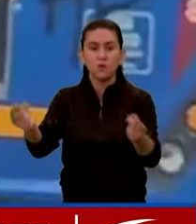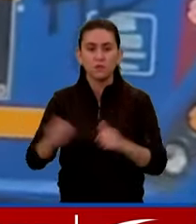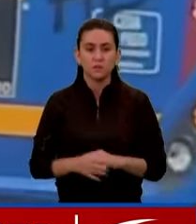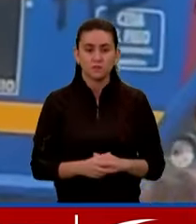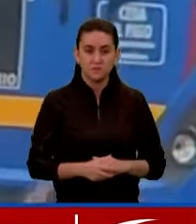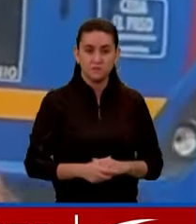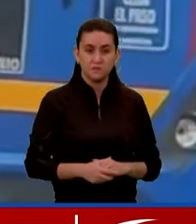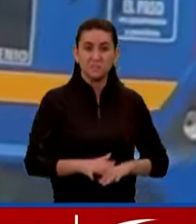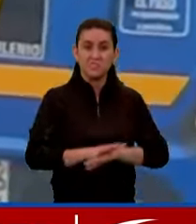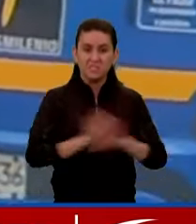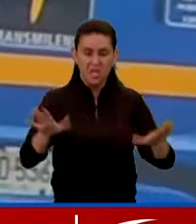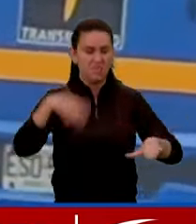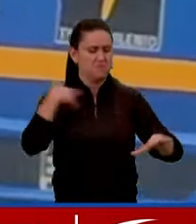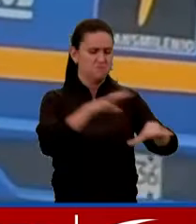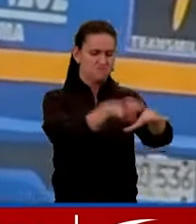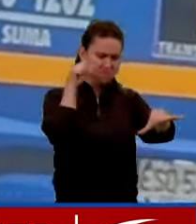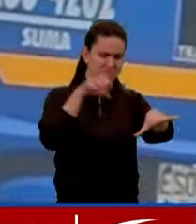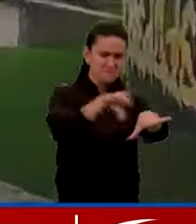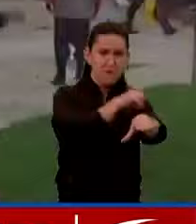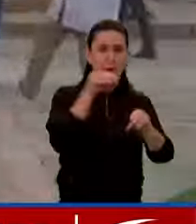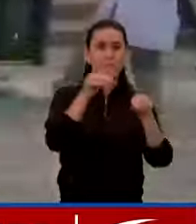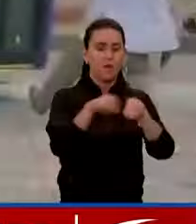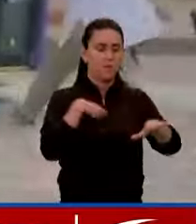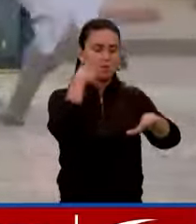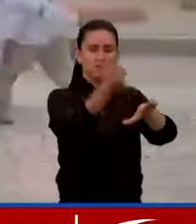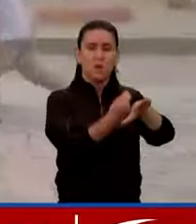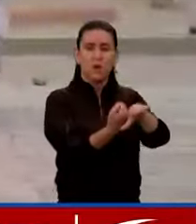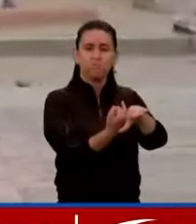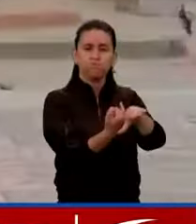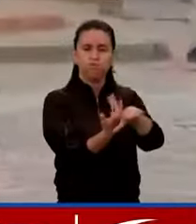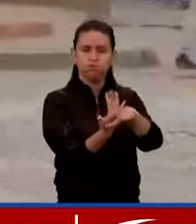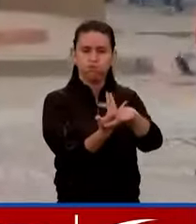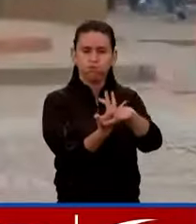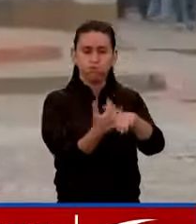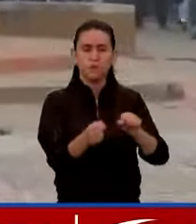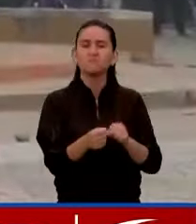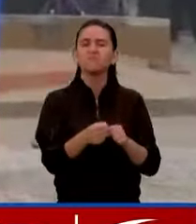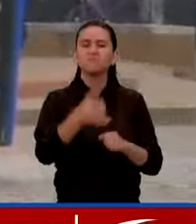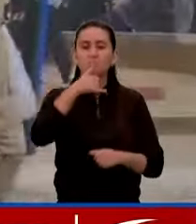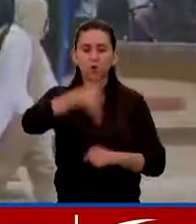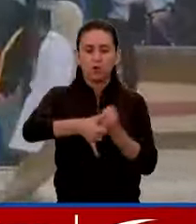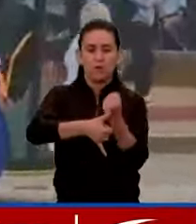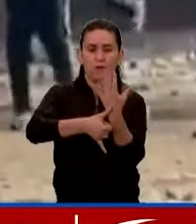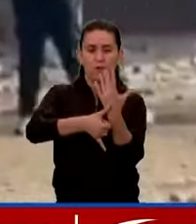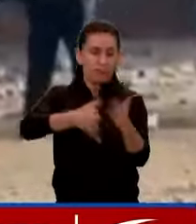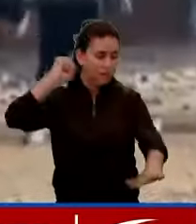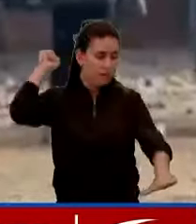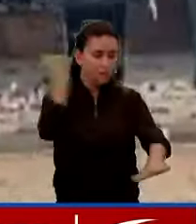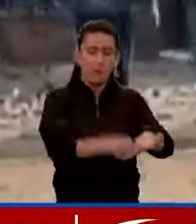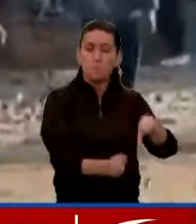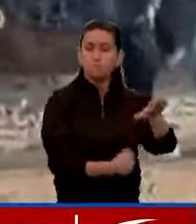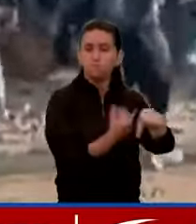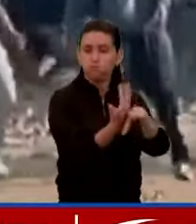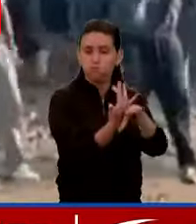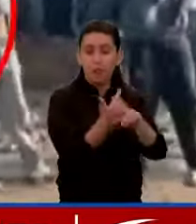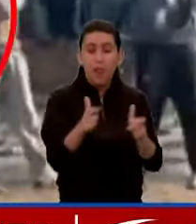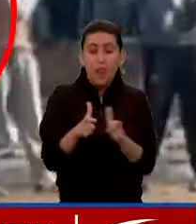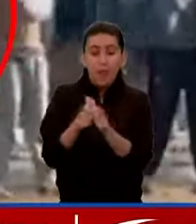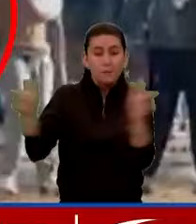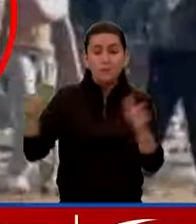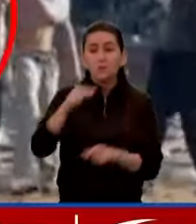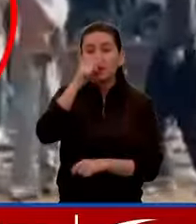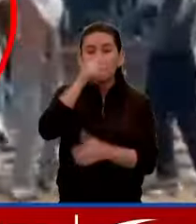Luego lo vandalizaron y le prendieron fuego con una bomba incendiaria. Algunos de los manifestantes, muchos de ellos menores de edad,